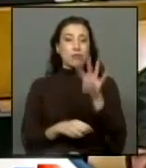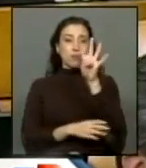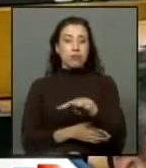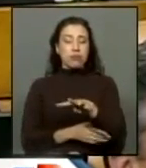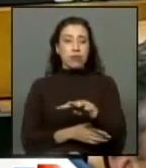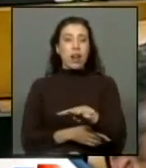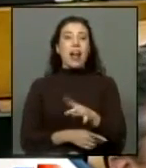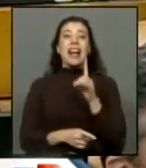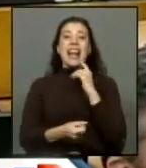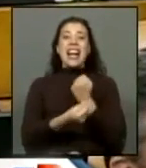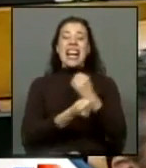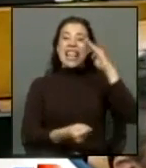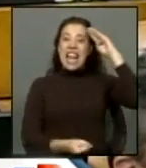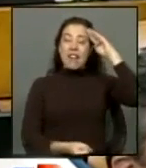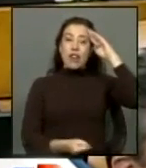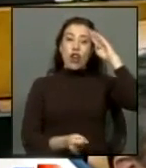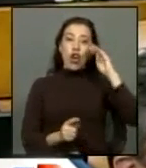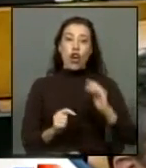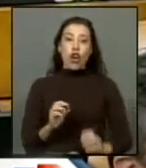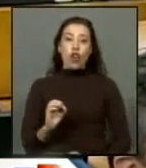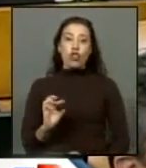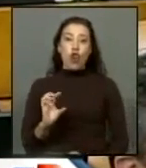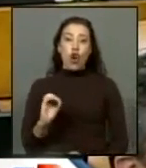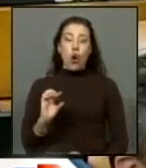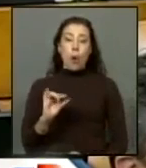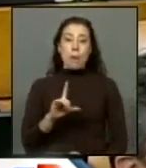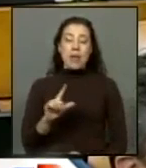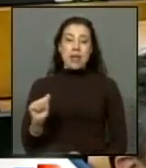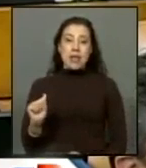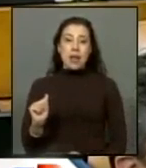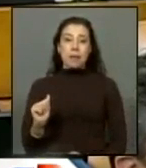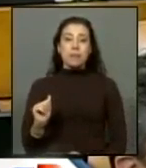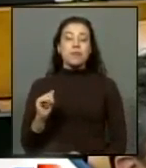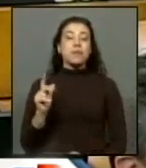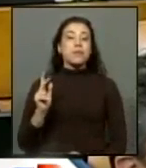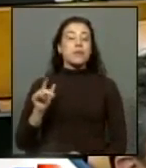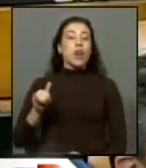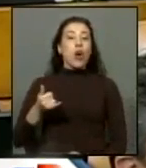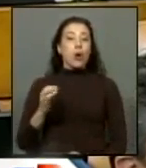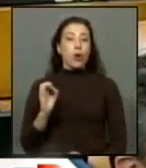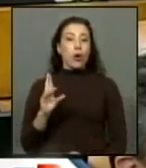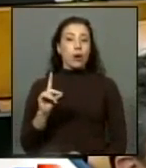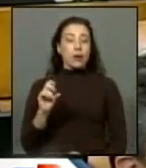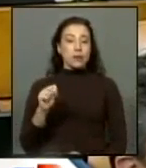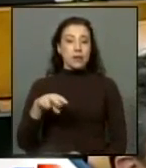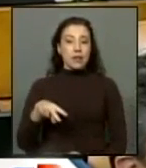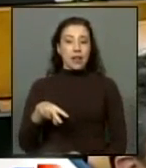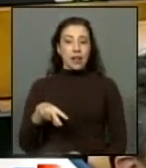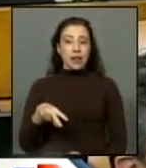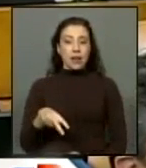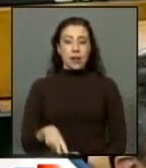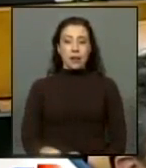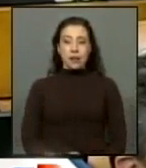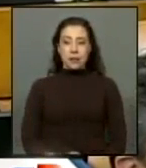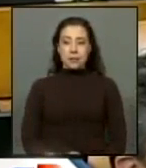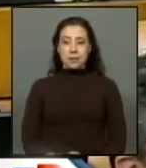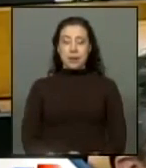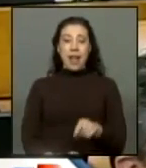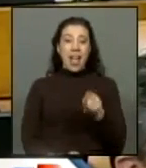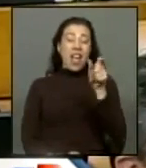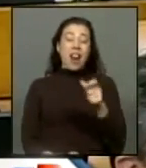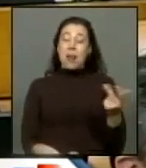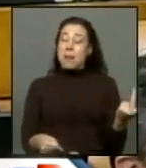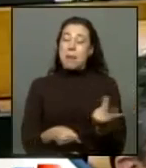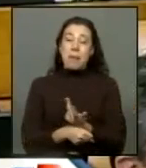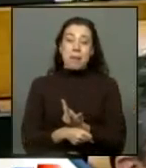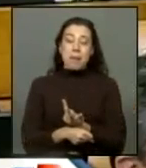por carabineros en Tocopilla Jorge Jordán Cordich tuvo la mala